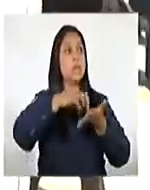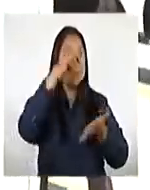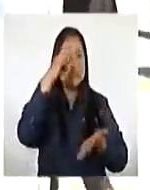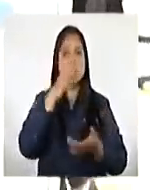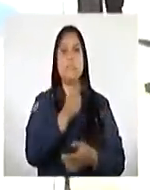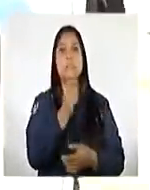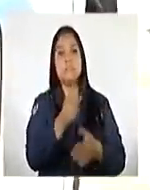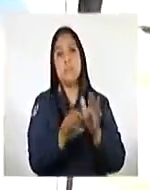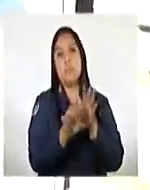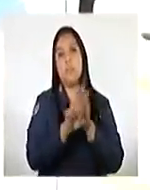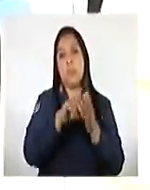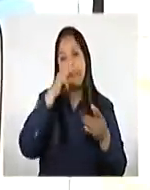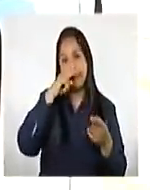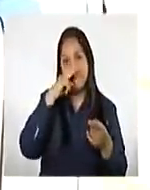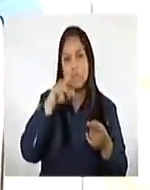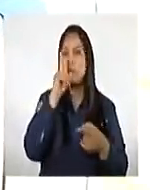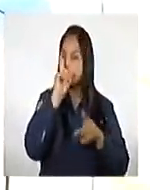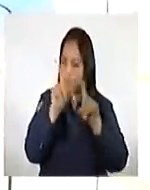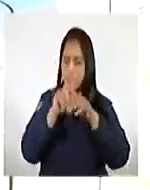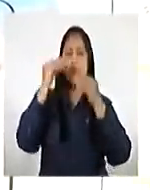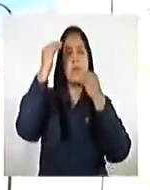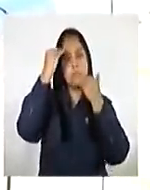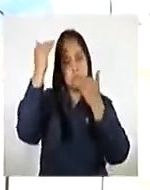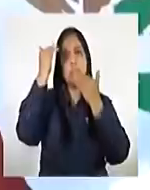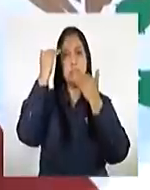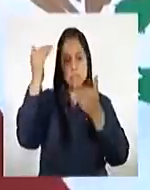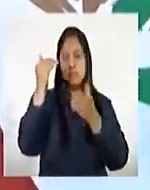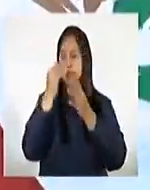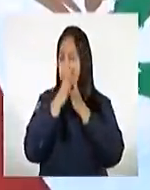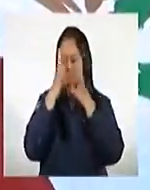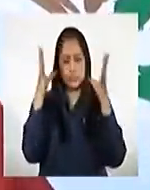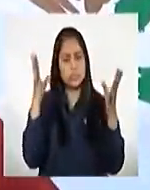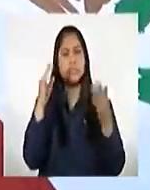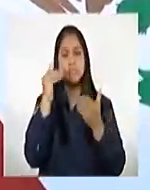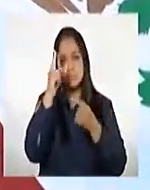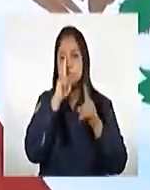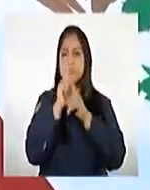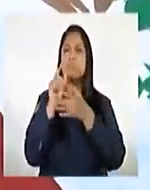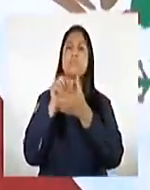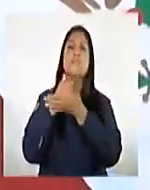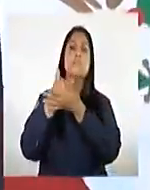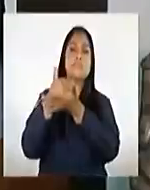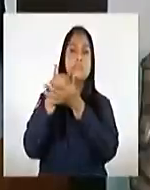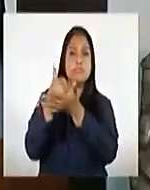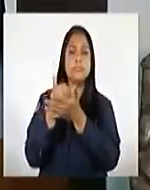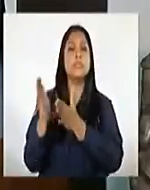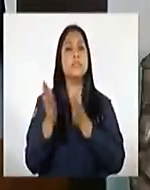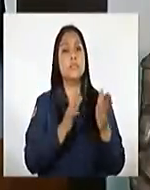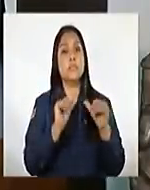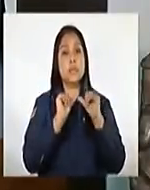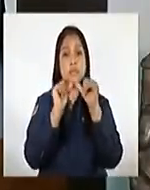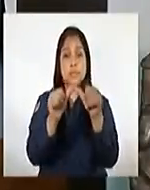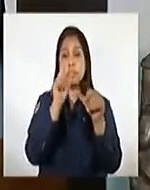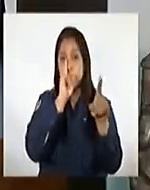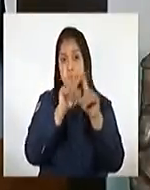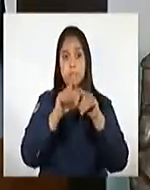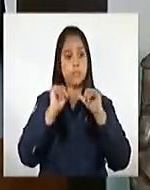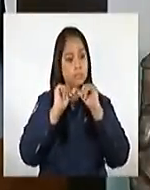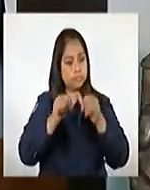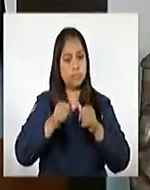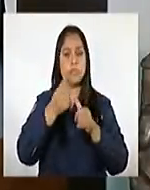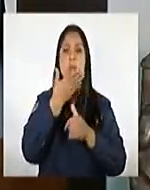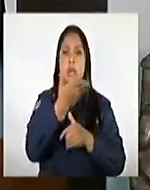hermanos como México, a quien también agradecemos inmensamente su solidaridad. Continuamos con las